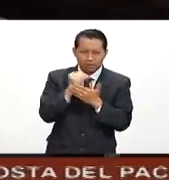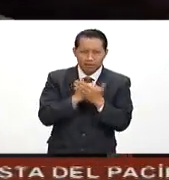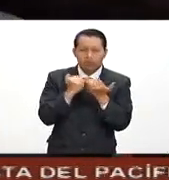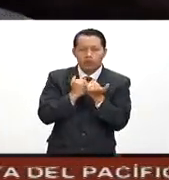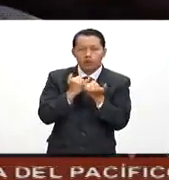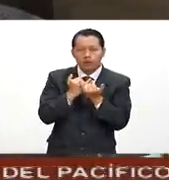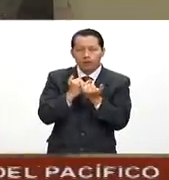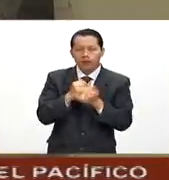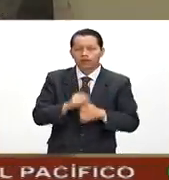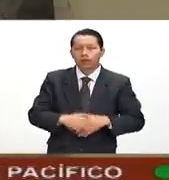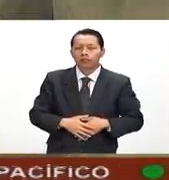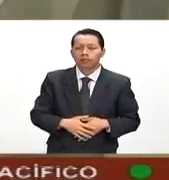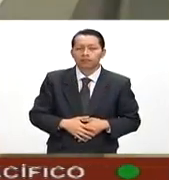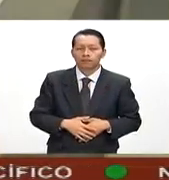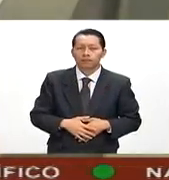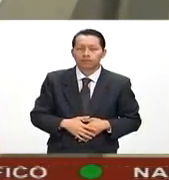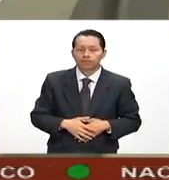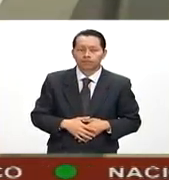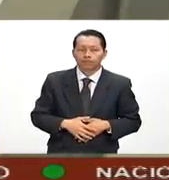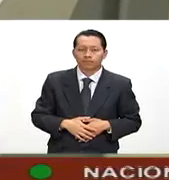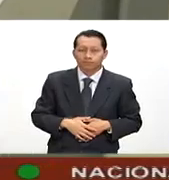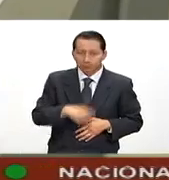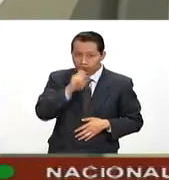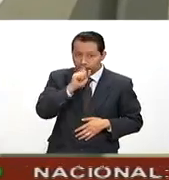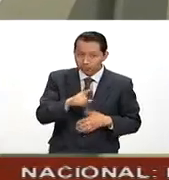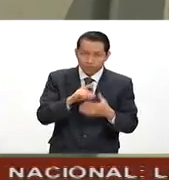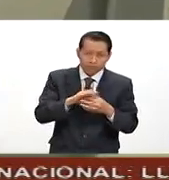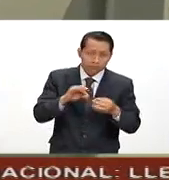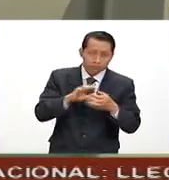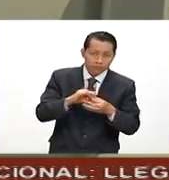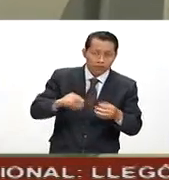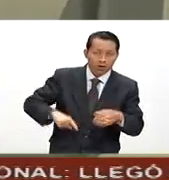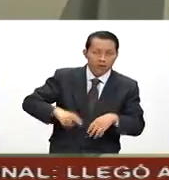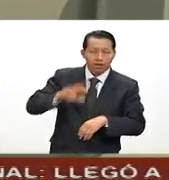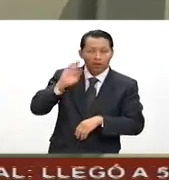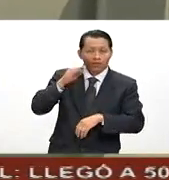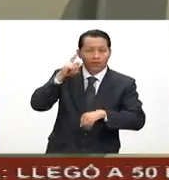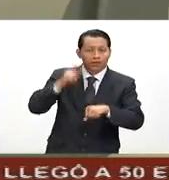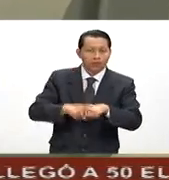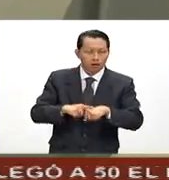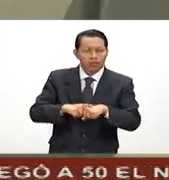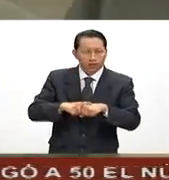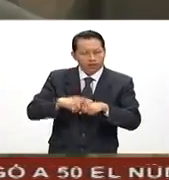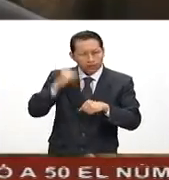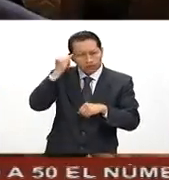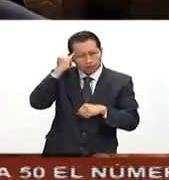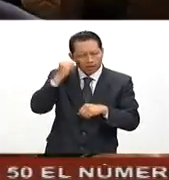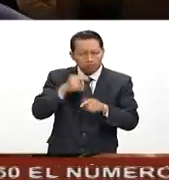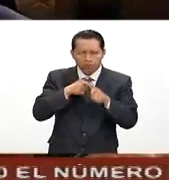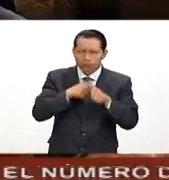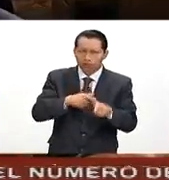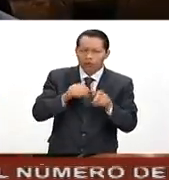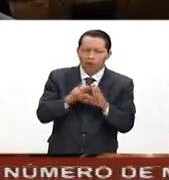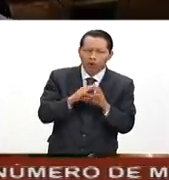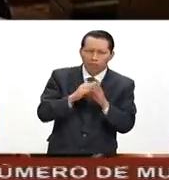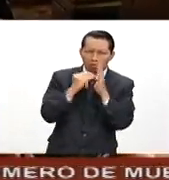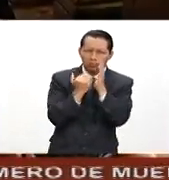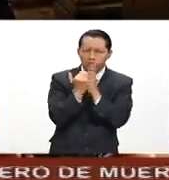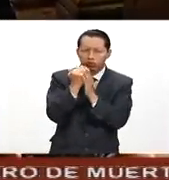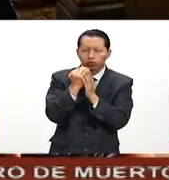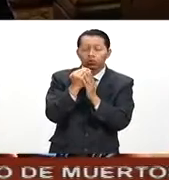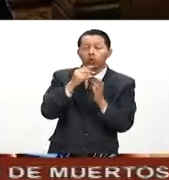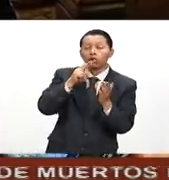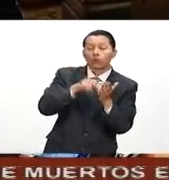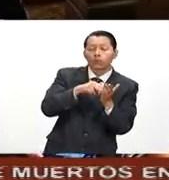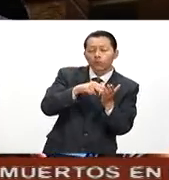autorizó el Congreso. Además, dijo que el gobierno federal mantiene su pronóstico de crecimiento económico que es de entre 2.2 y